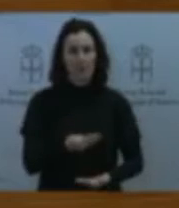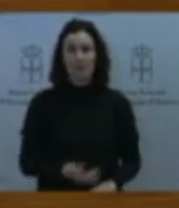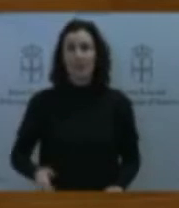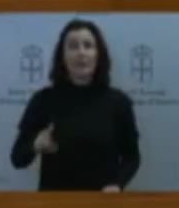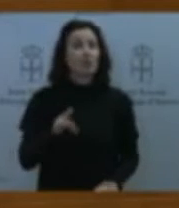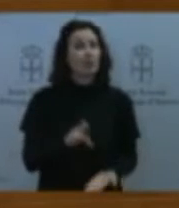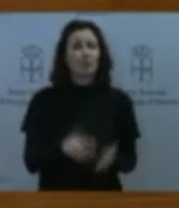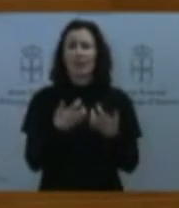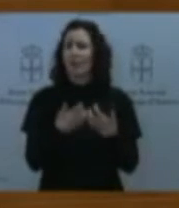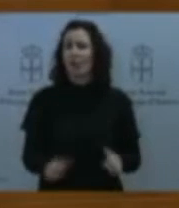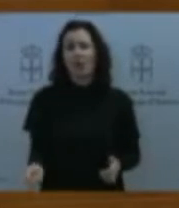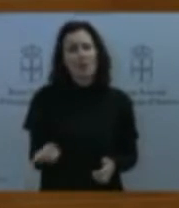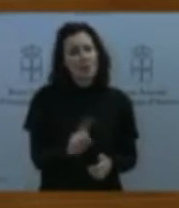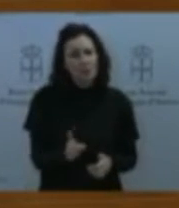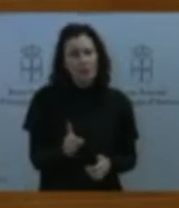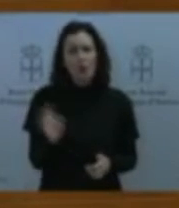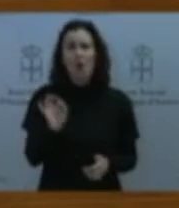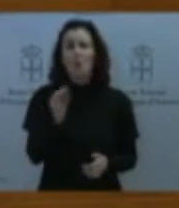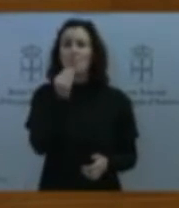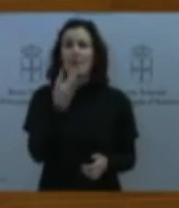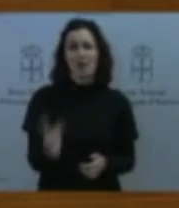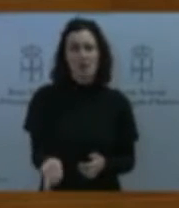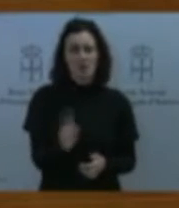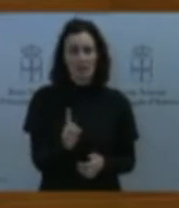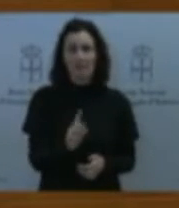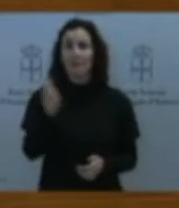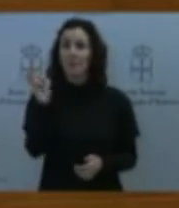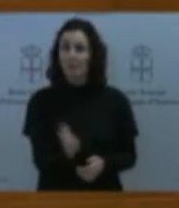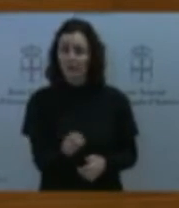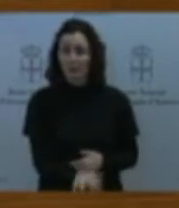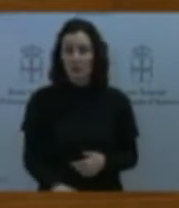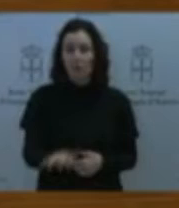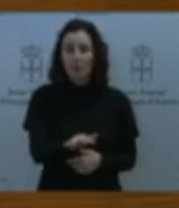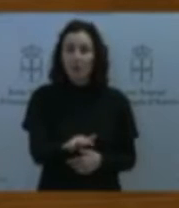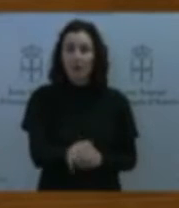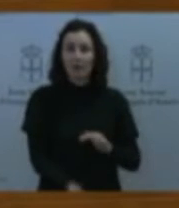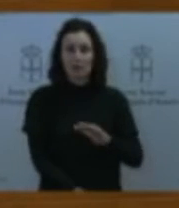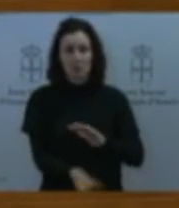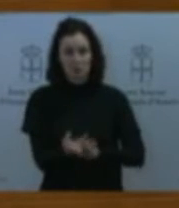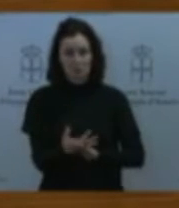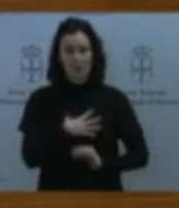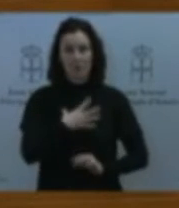inadecuados venir al lugar donde se produce la posibilidad de cambiarlos que es esta cámara